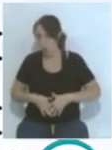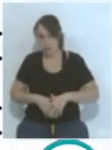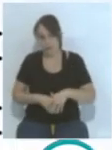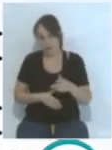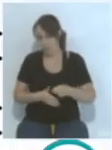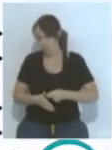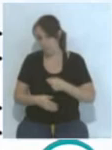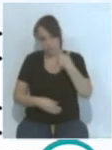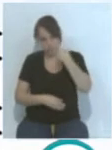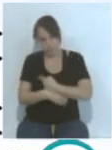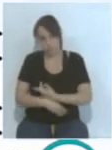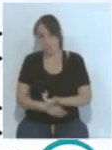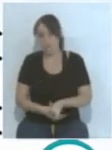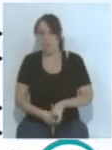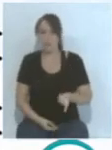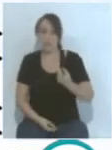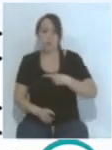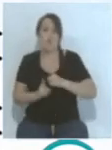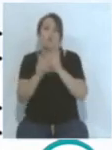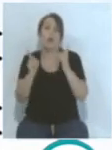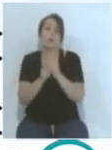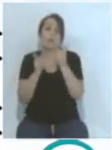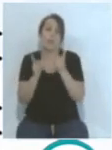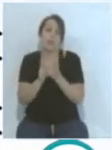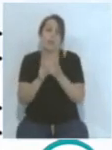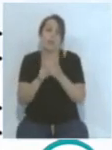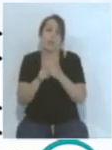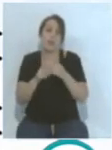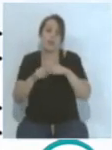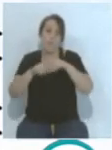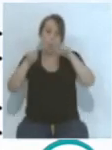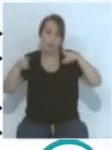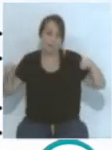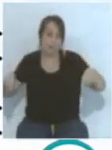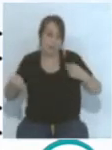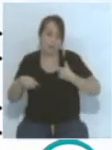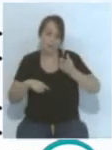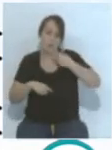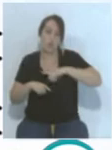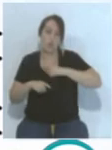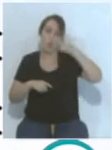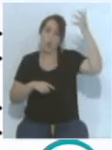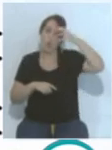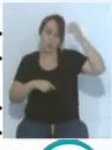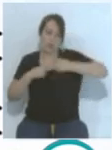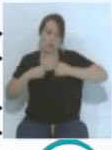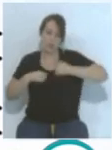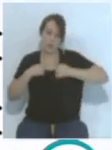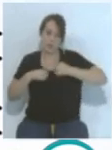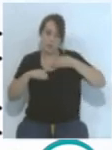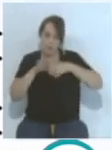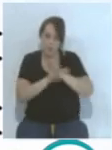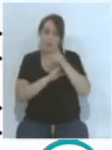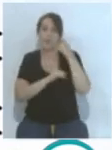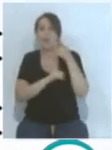la fuente de Puerta Tierra, pues nada, nos metimos en la ducha y ahí nos pegamos un